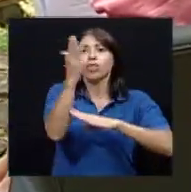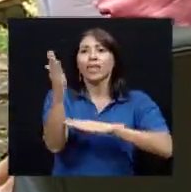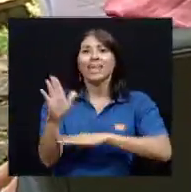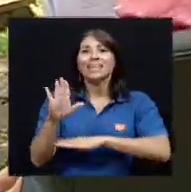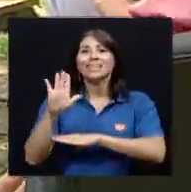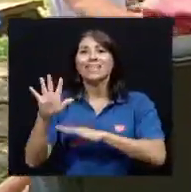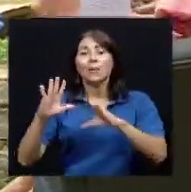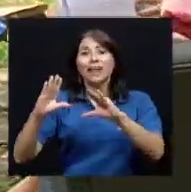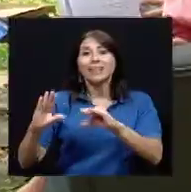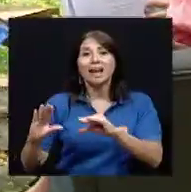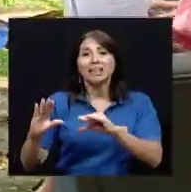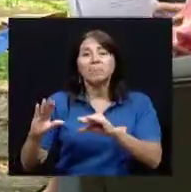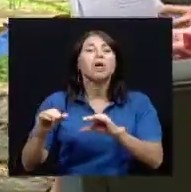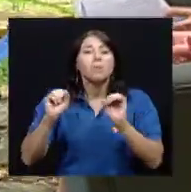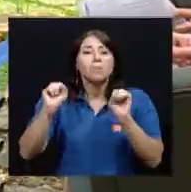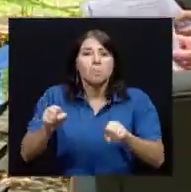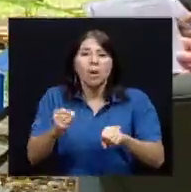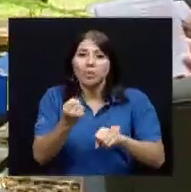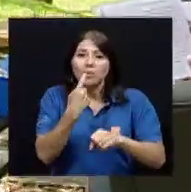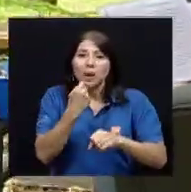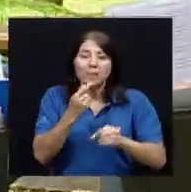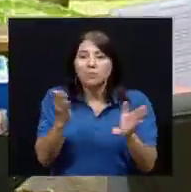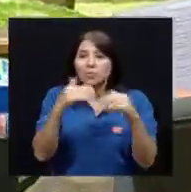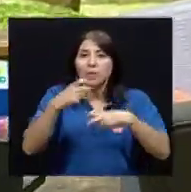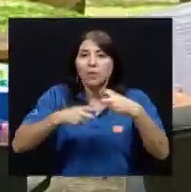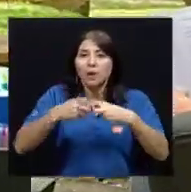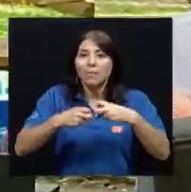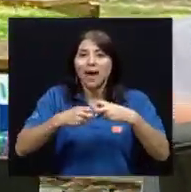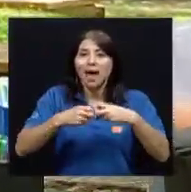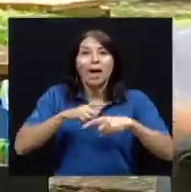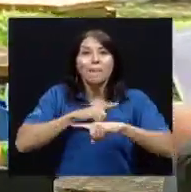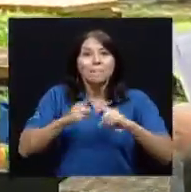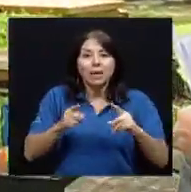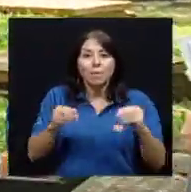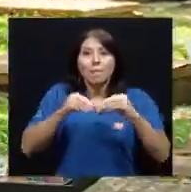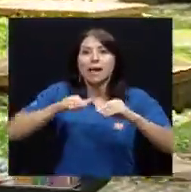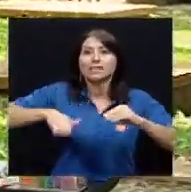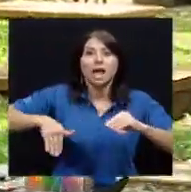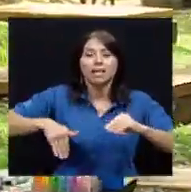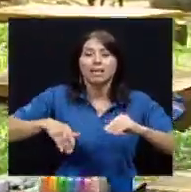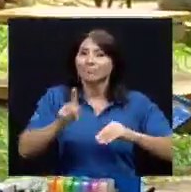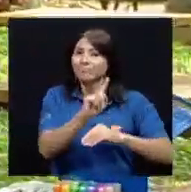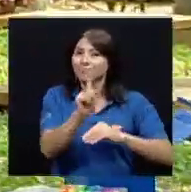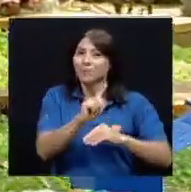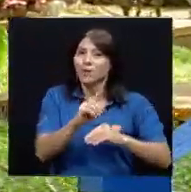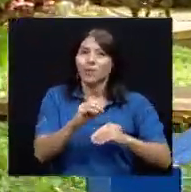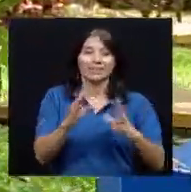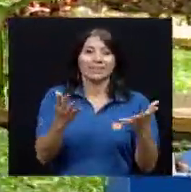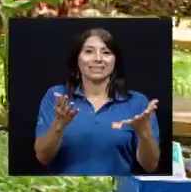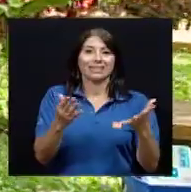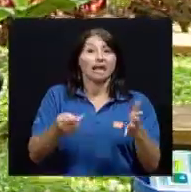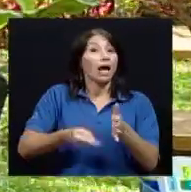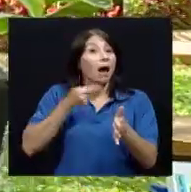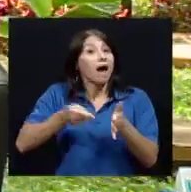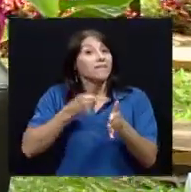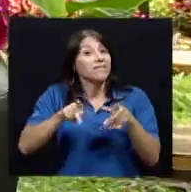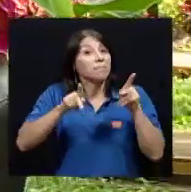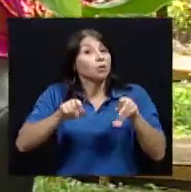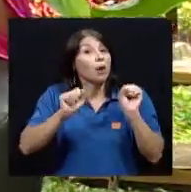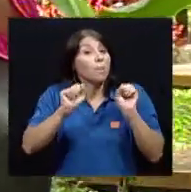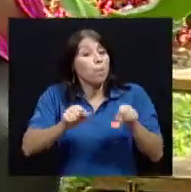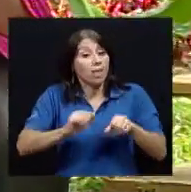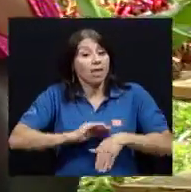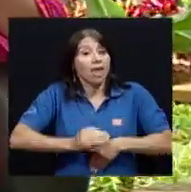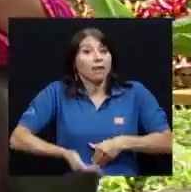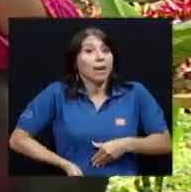pero si ya me la tomo a las 9 de la noche la efectividad del anticonceptivo disminuyó entonces claramente cuando se le explica eso al paciente le dice por tomárselo a 10 horas